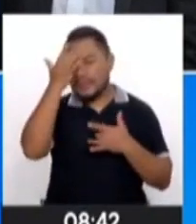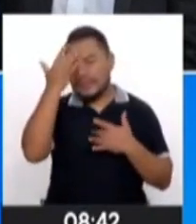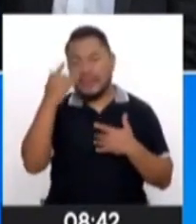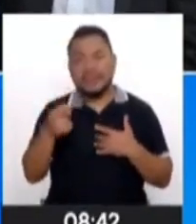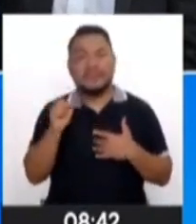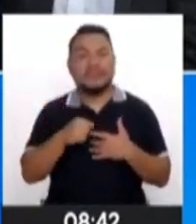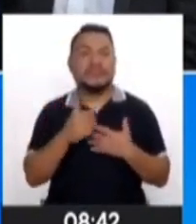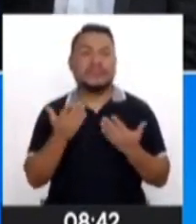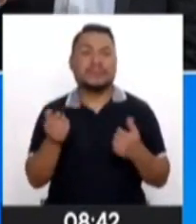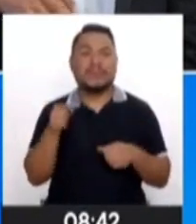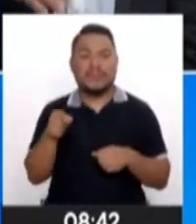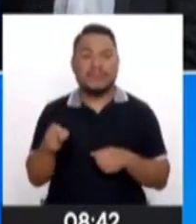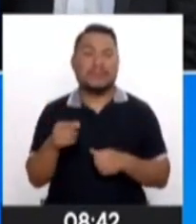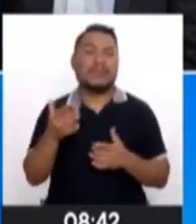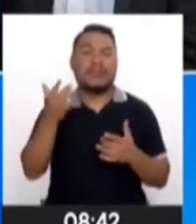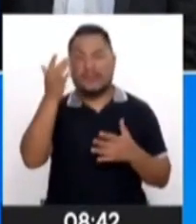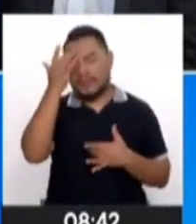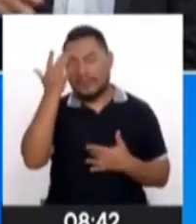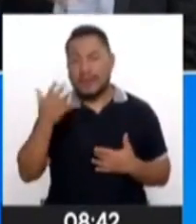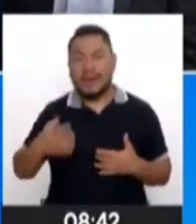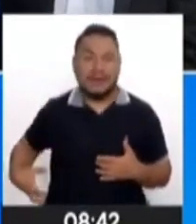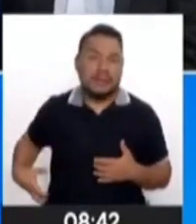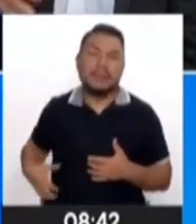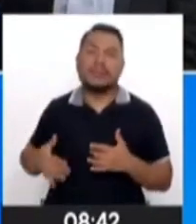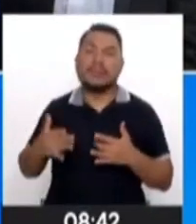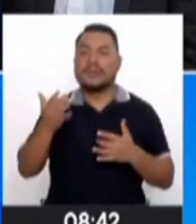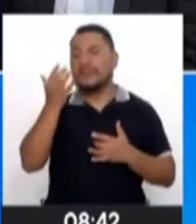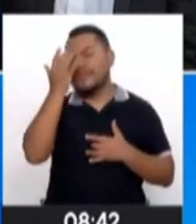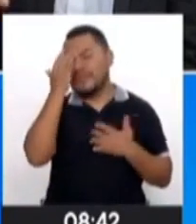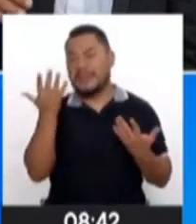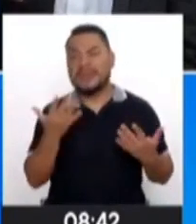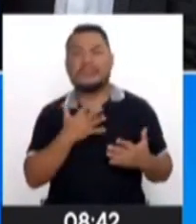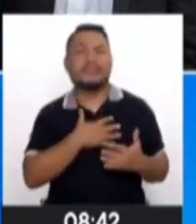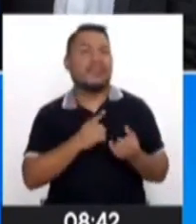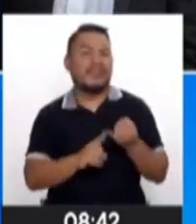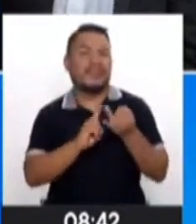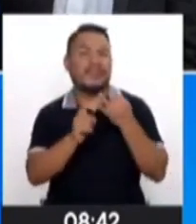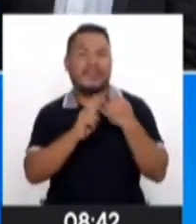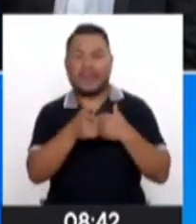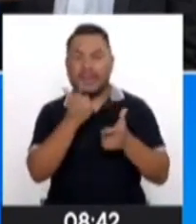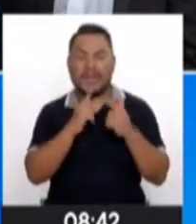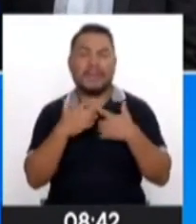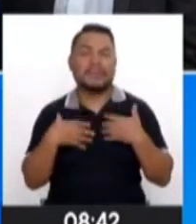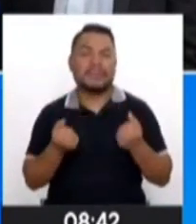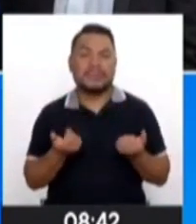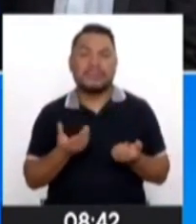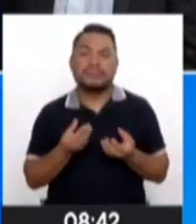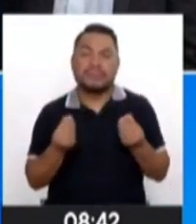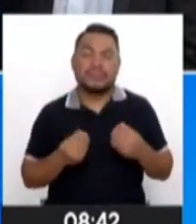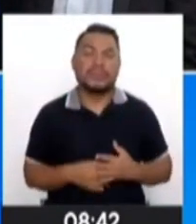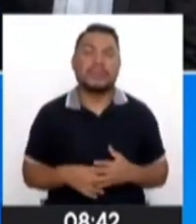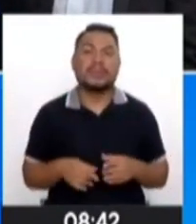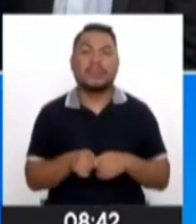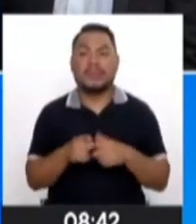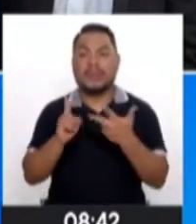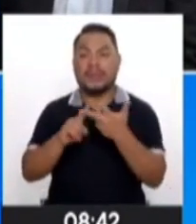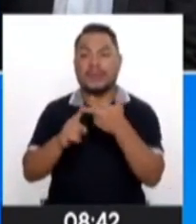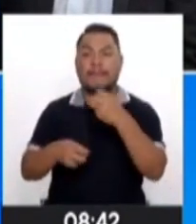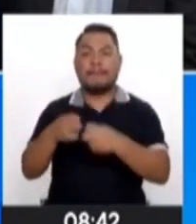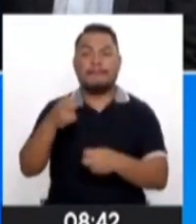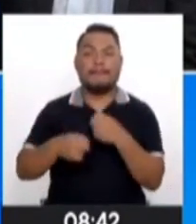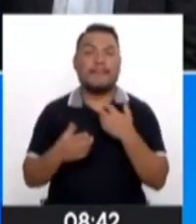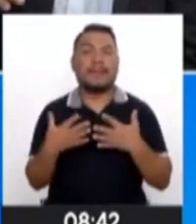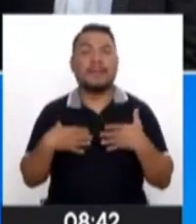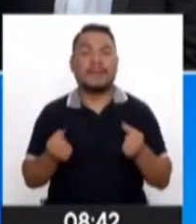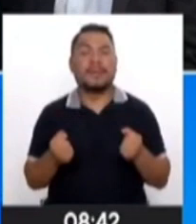alrededor de ella, problemas hepáticos, problemas diversos de salud. Y además es el tercer problema de salud